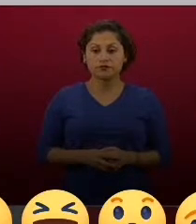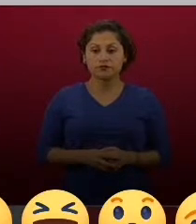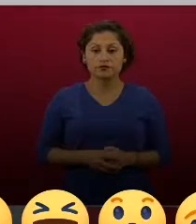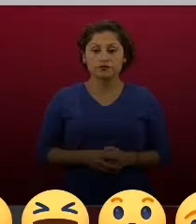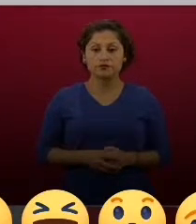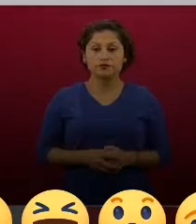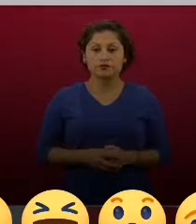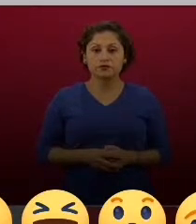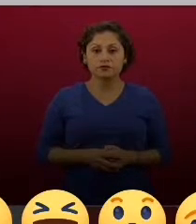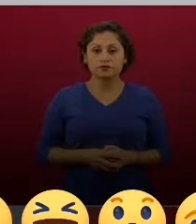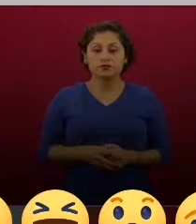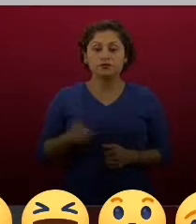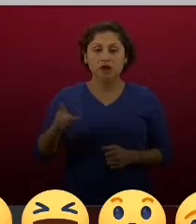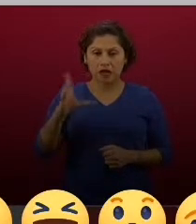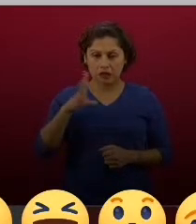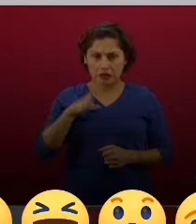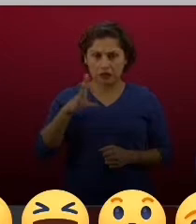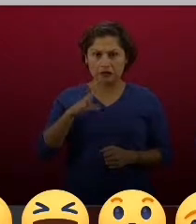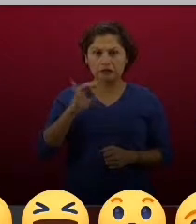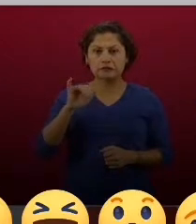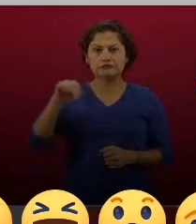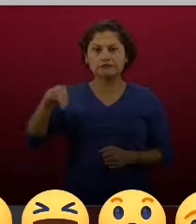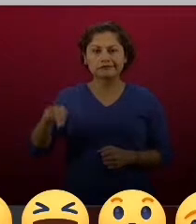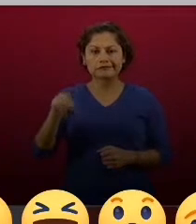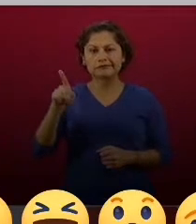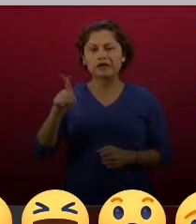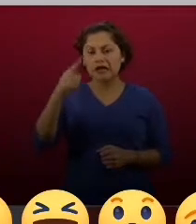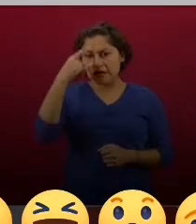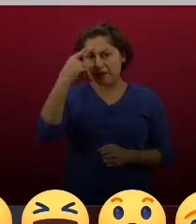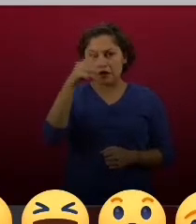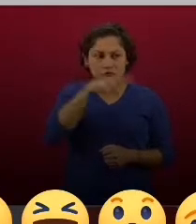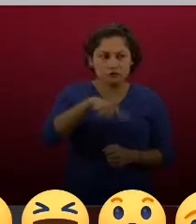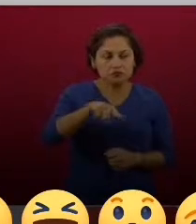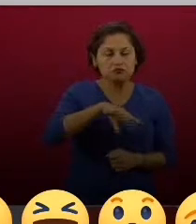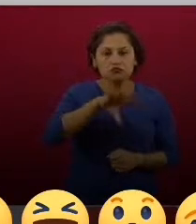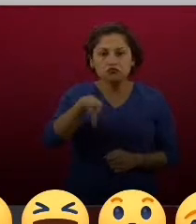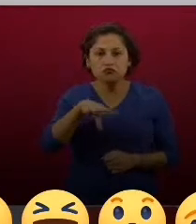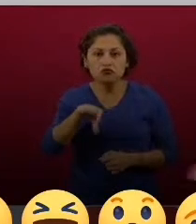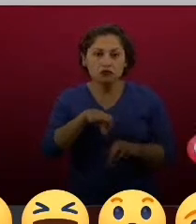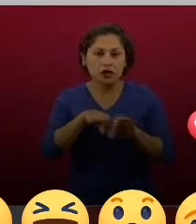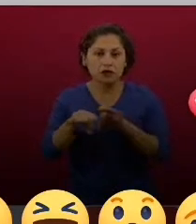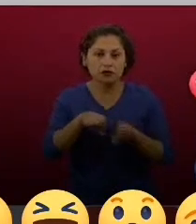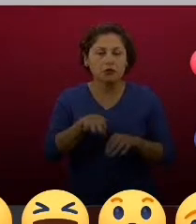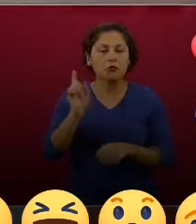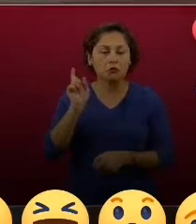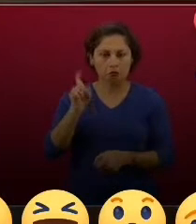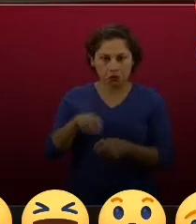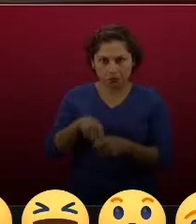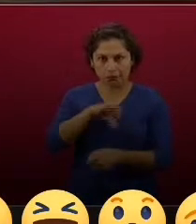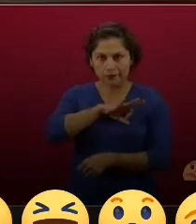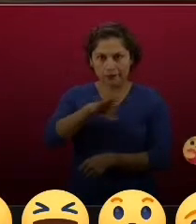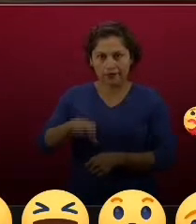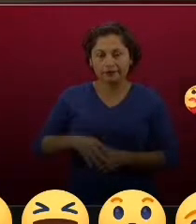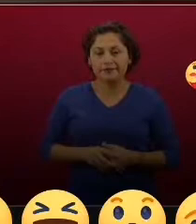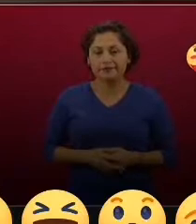También tenemos la página oficial para contacto de empleo, Infonavit, en la que sigue.